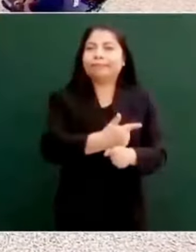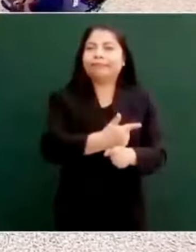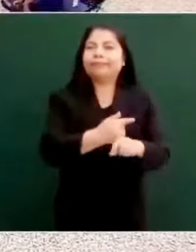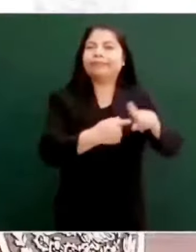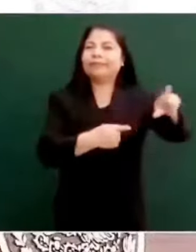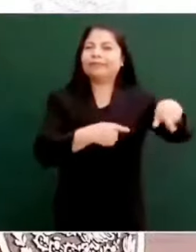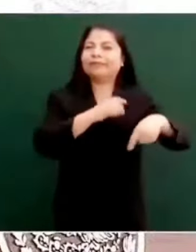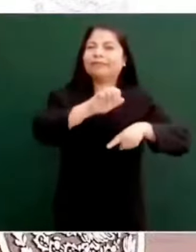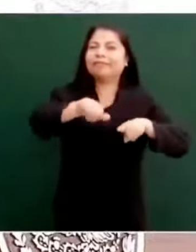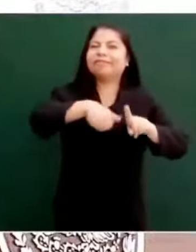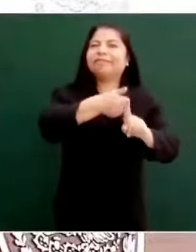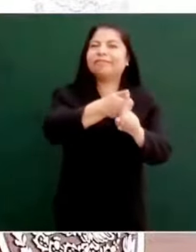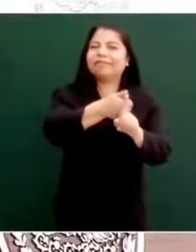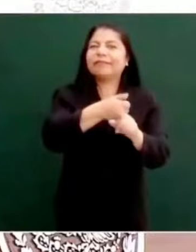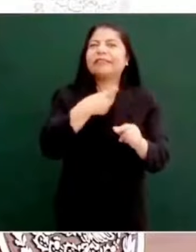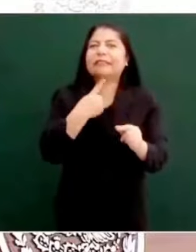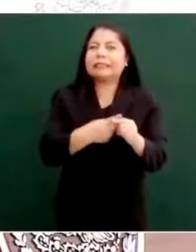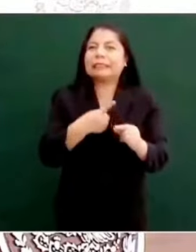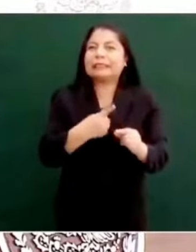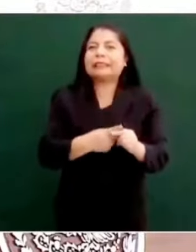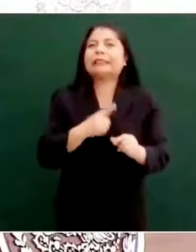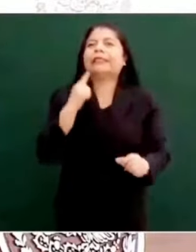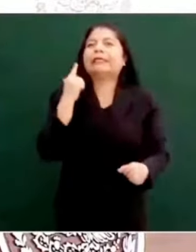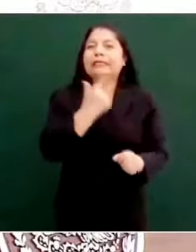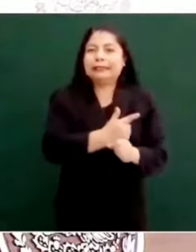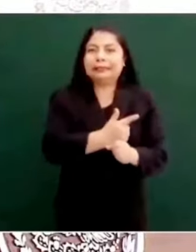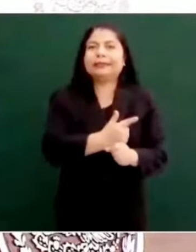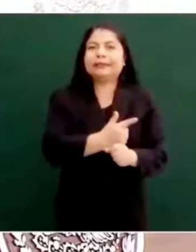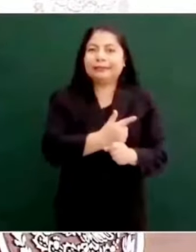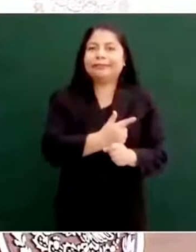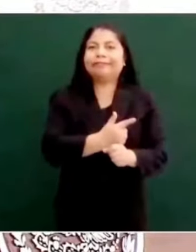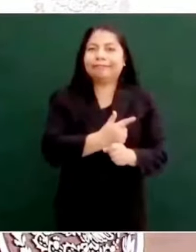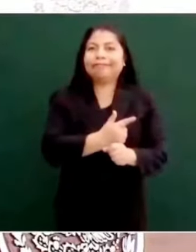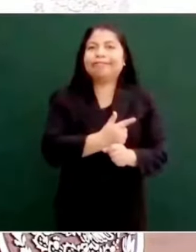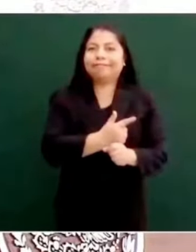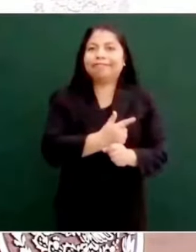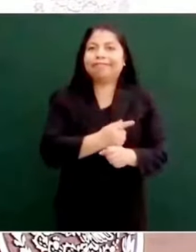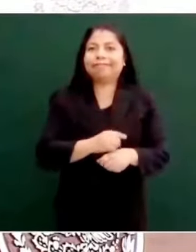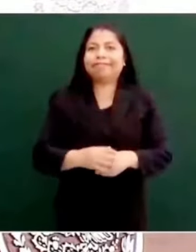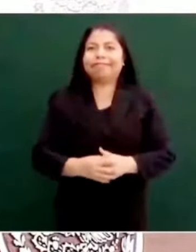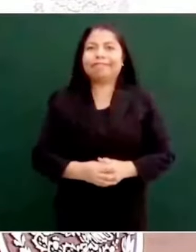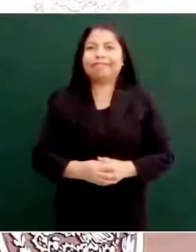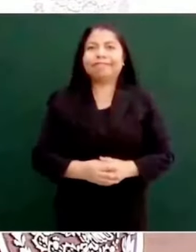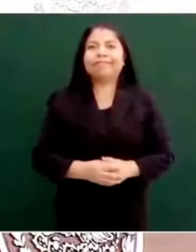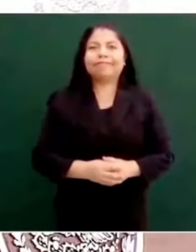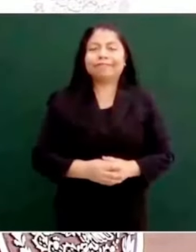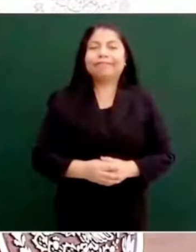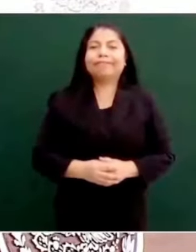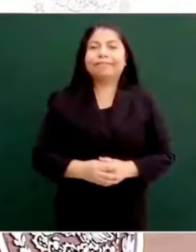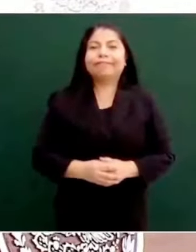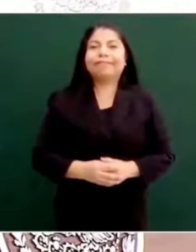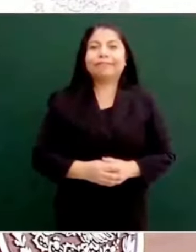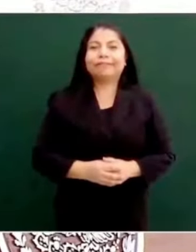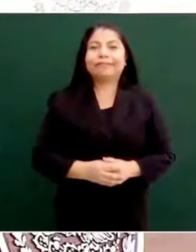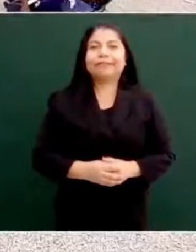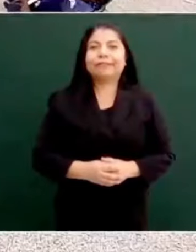de quién, pero ahí está segurísimo, este,